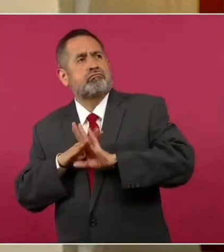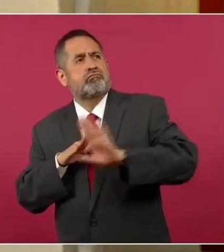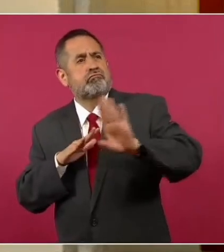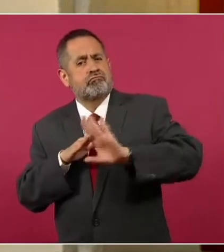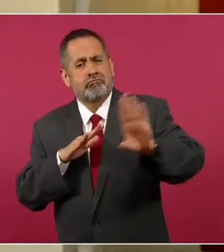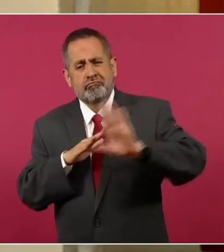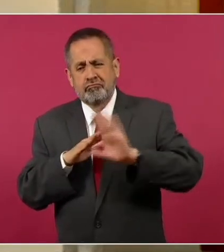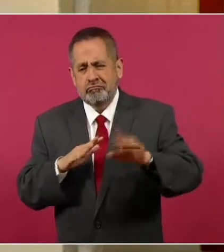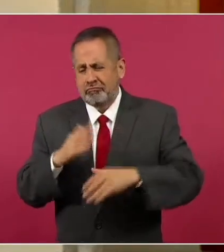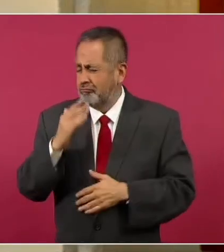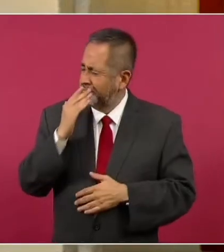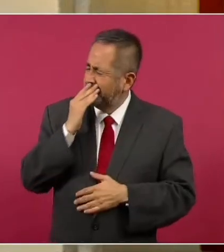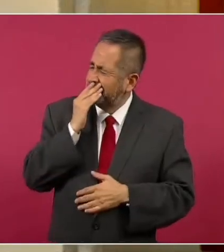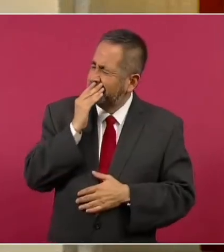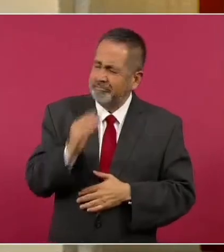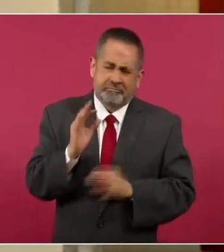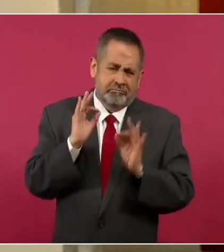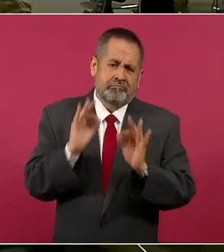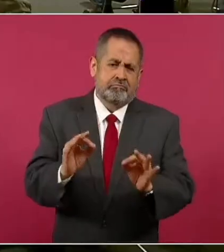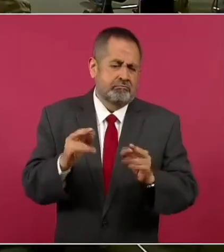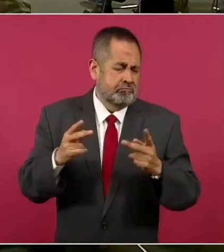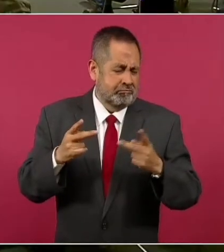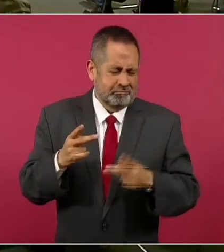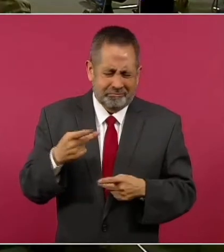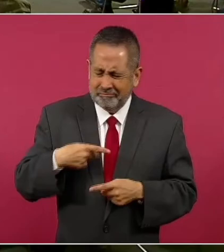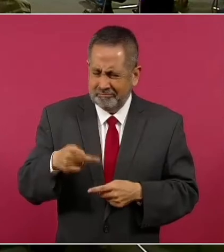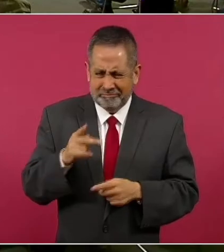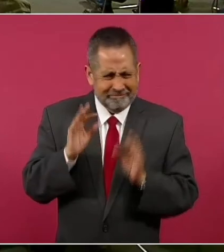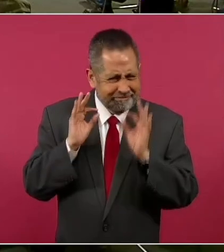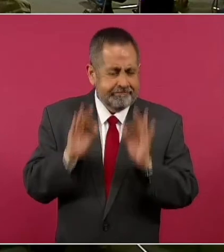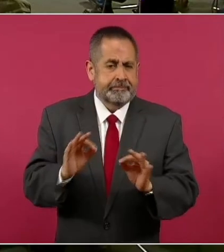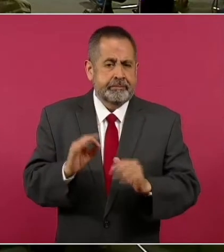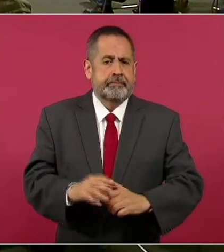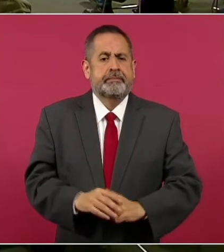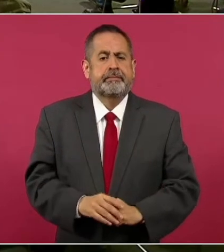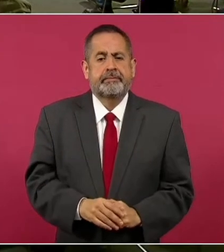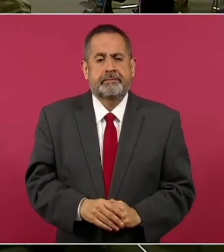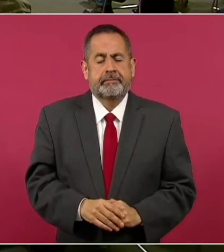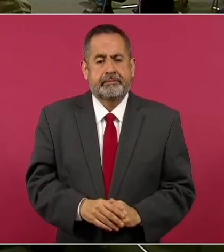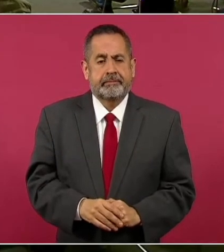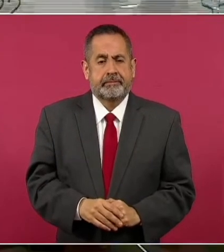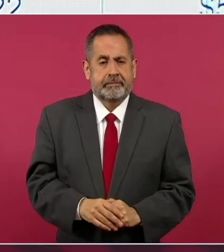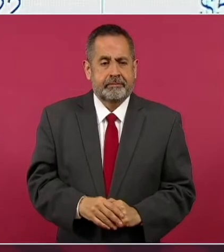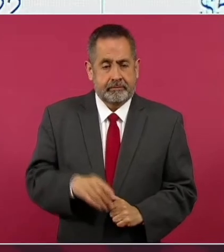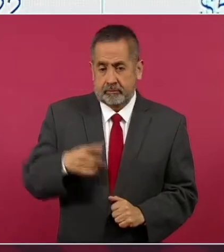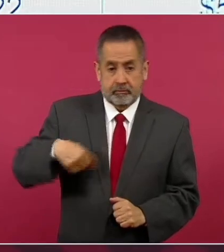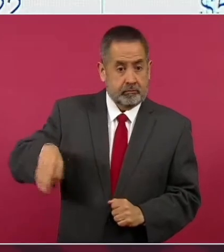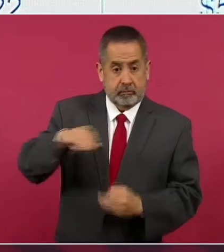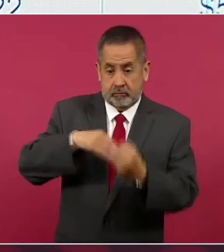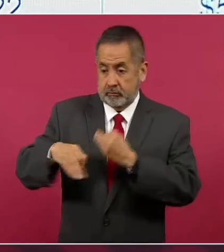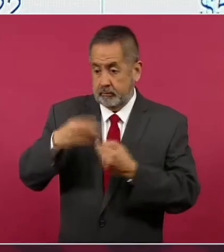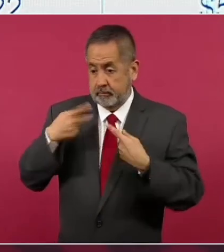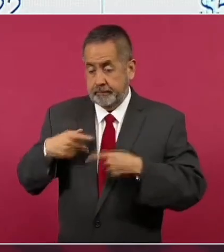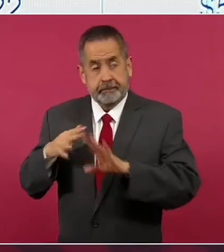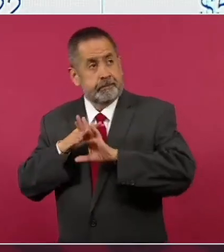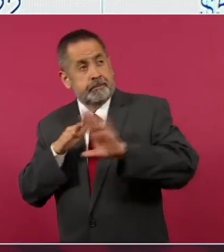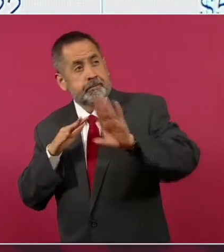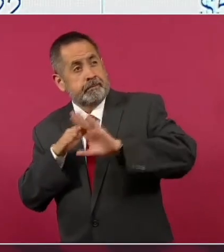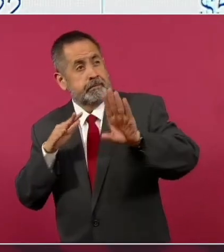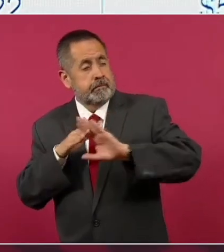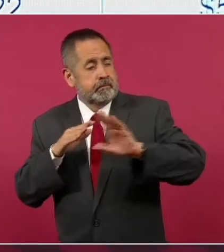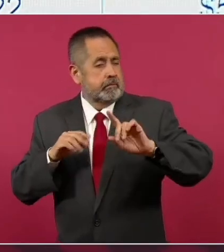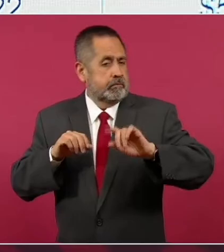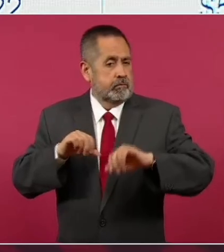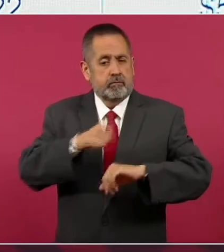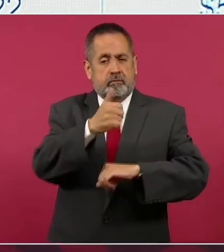seres excepcionales, que merecen profundo respeto.